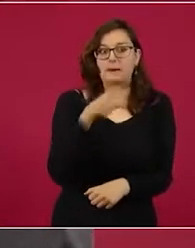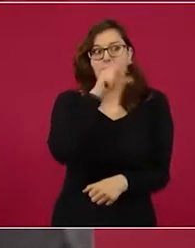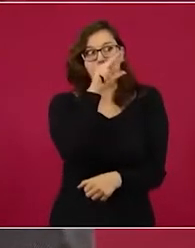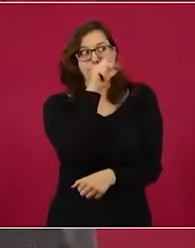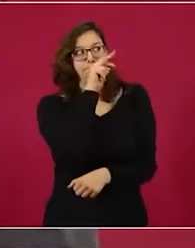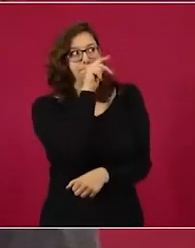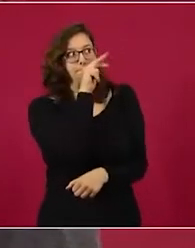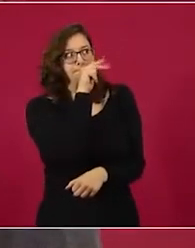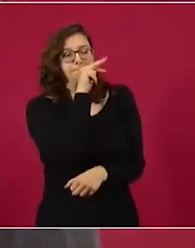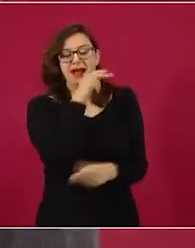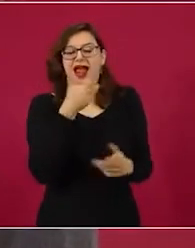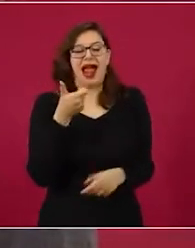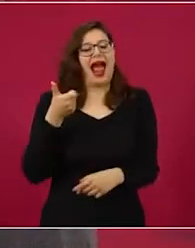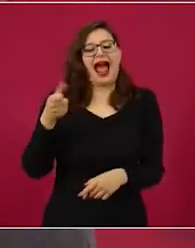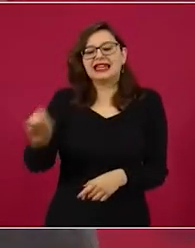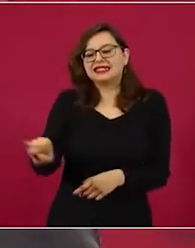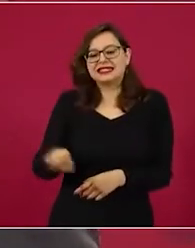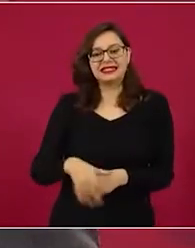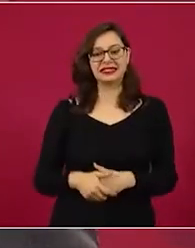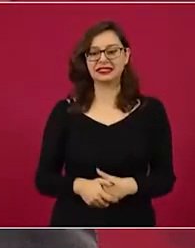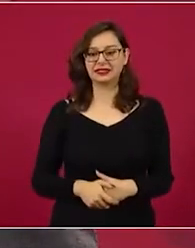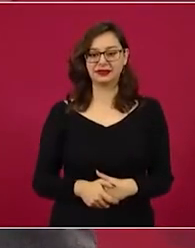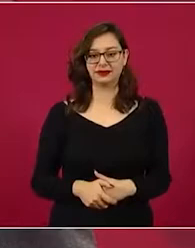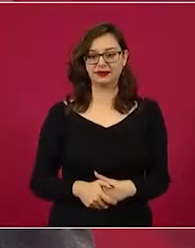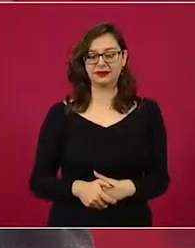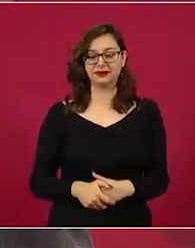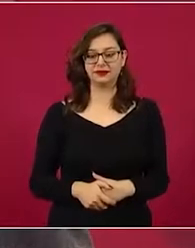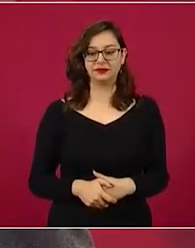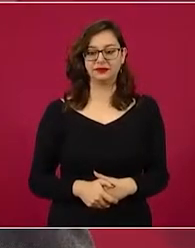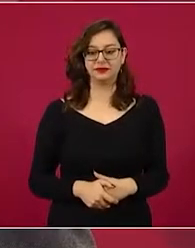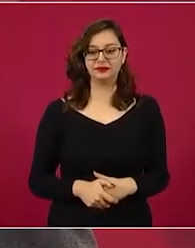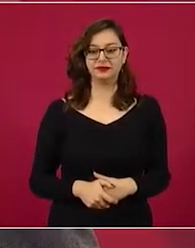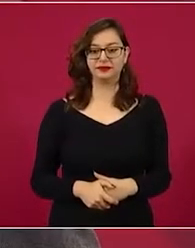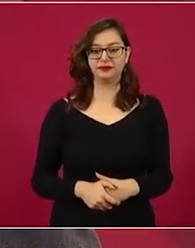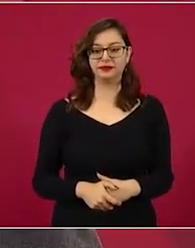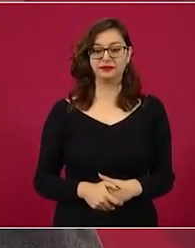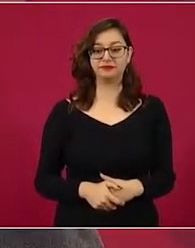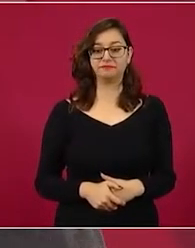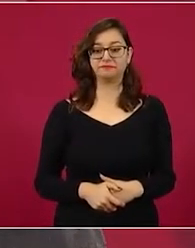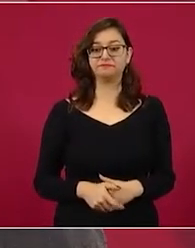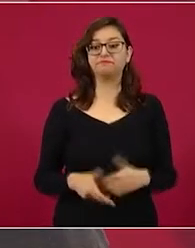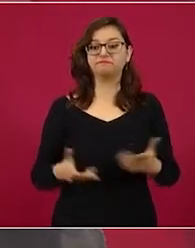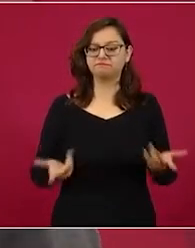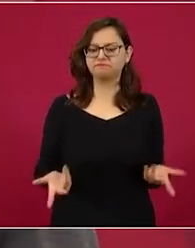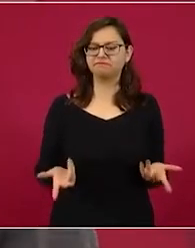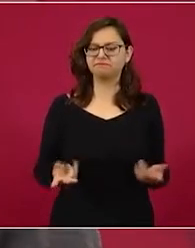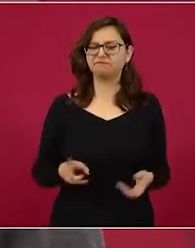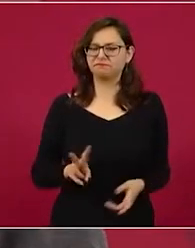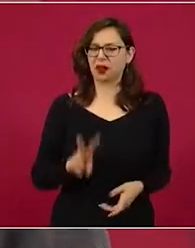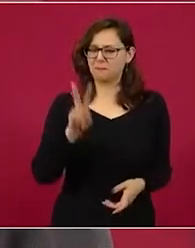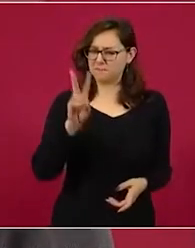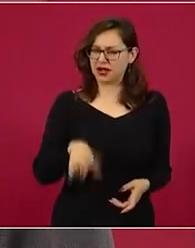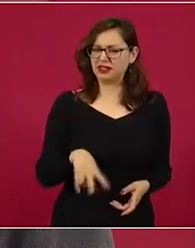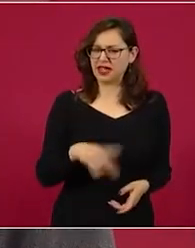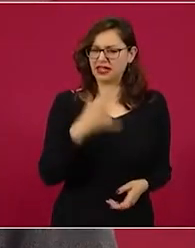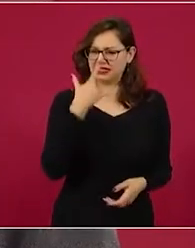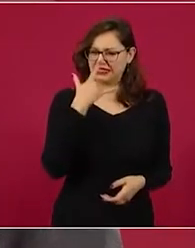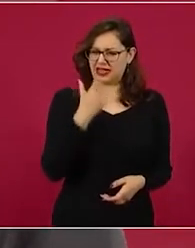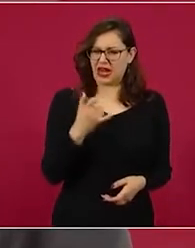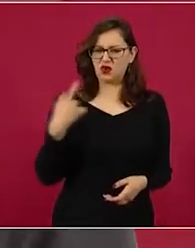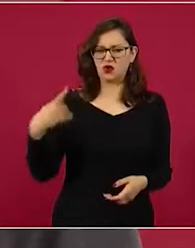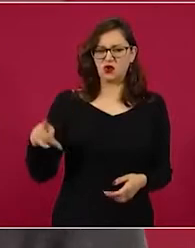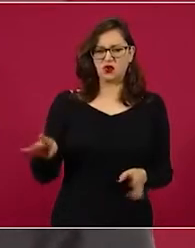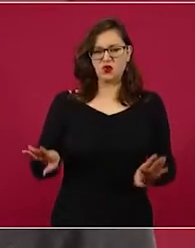muy peculiar, porque